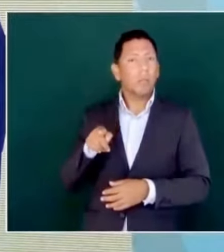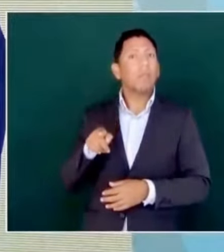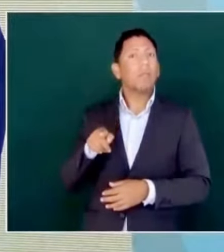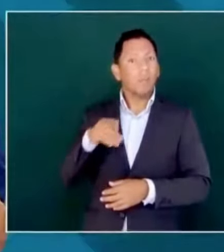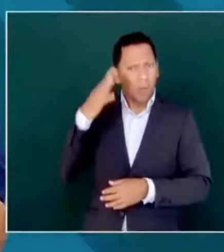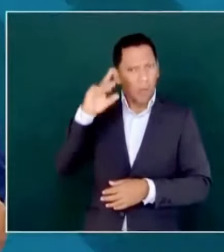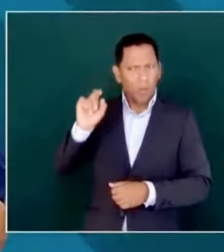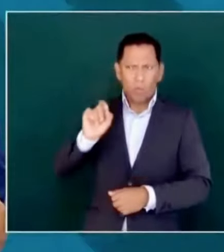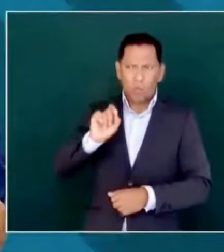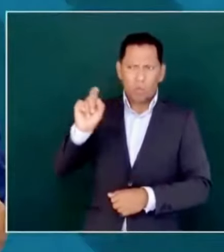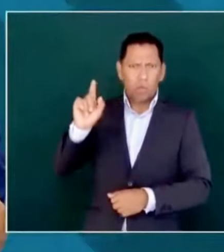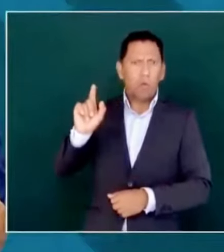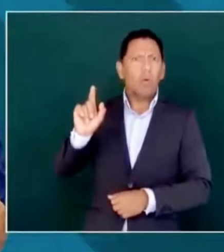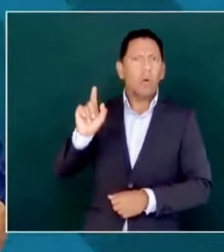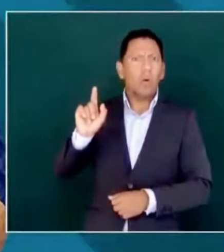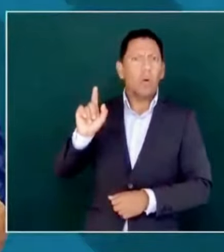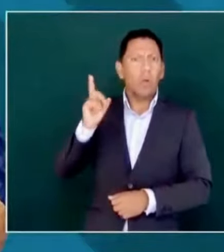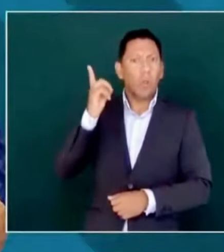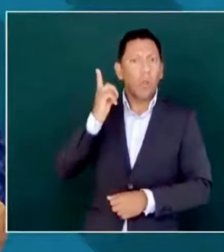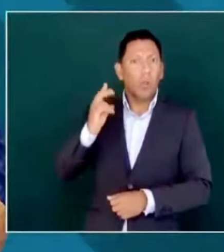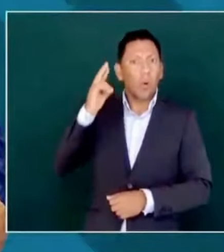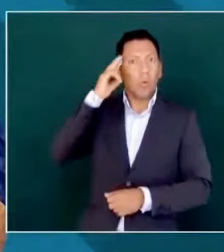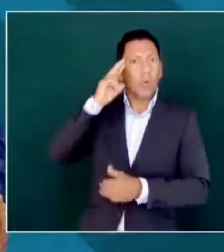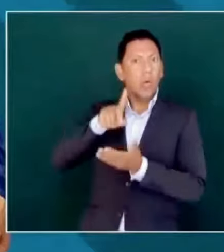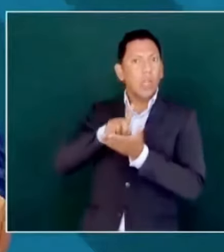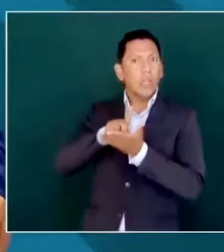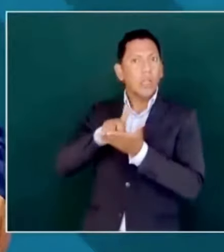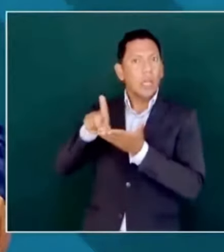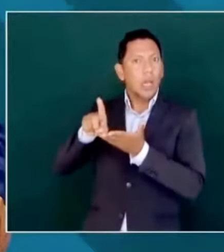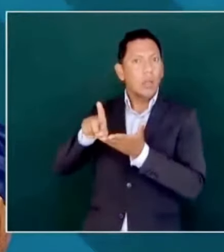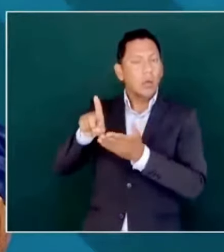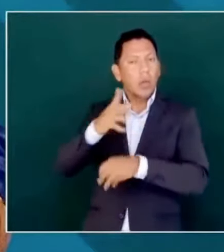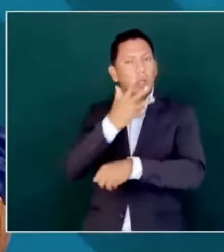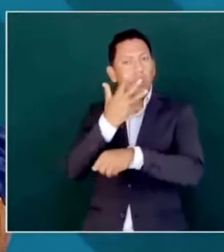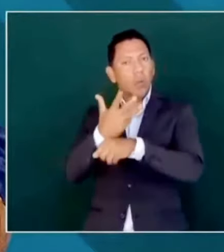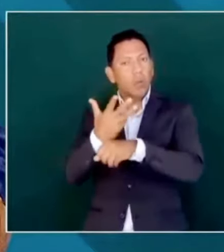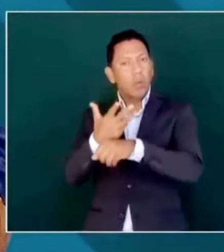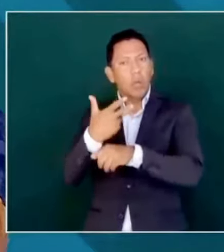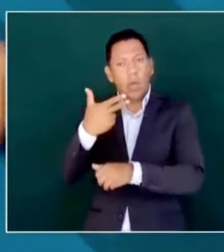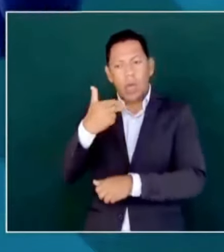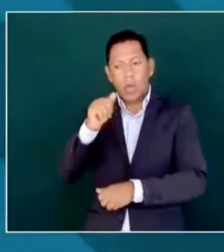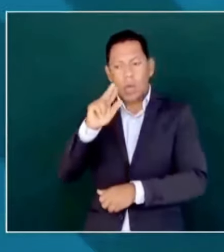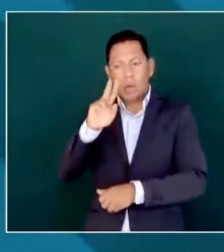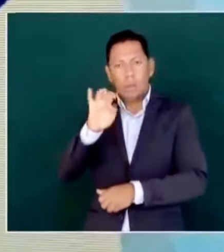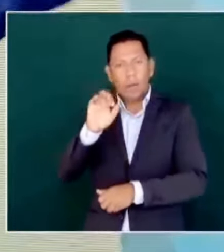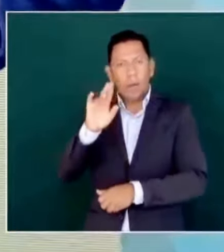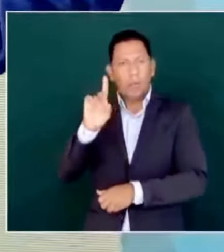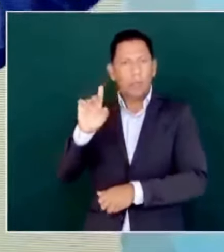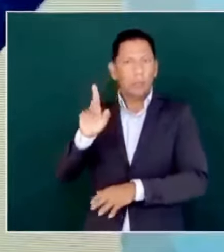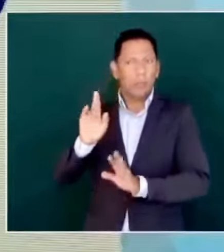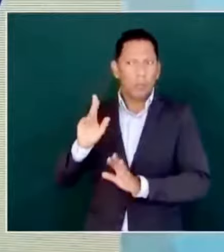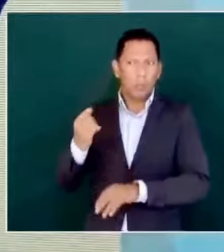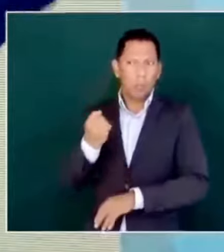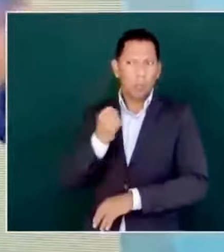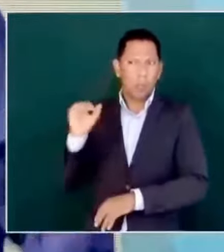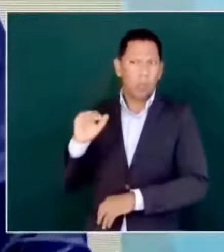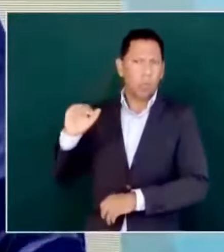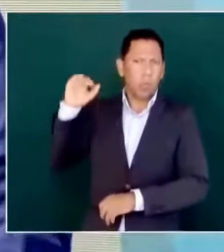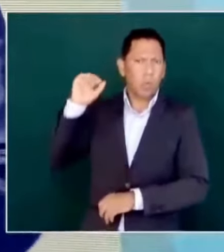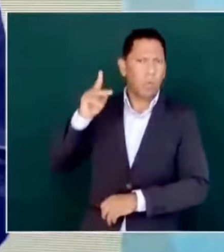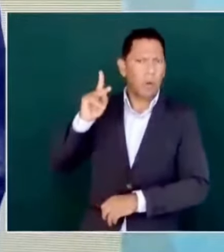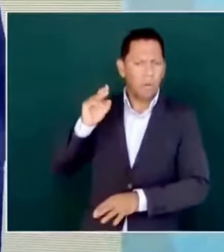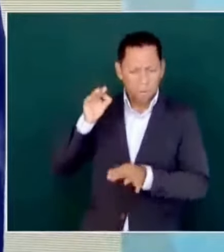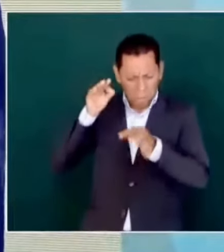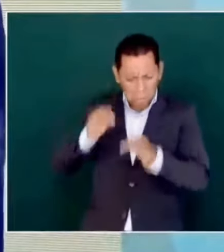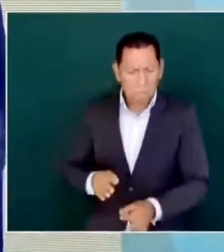graduado como doctor en Derecho en Harvard, pero independientemente de eso, íntegro,